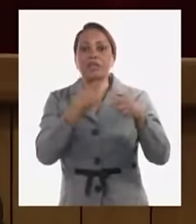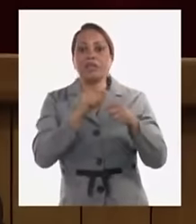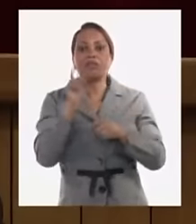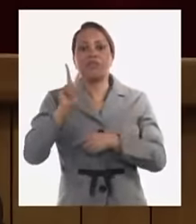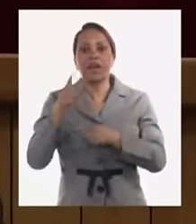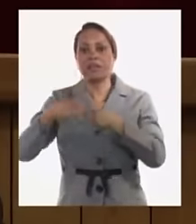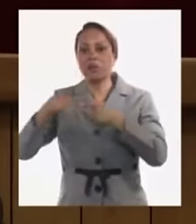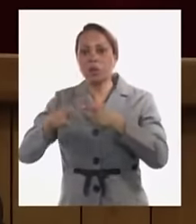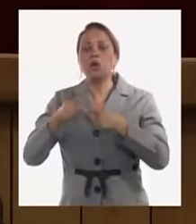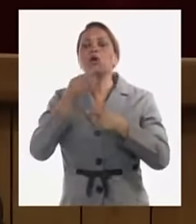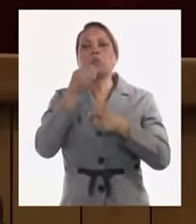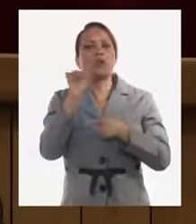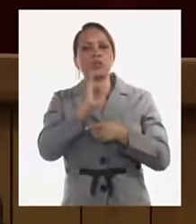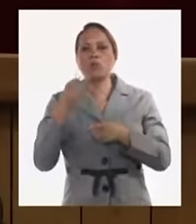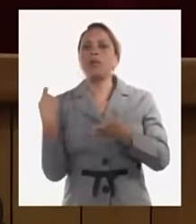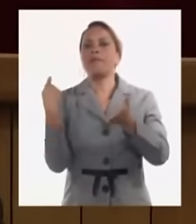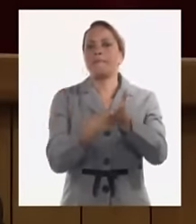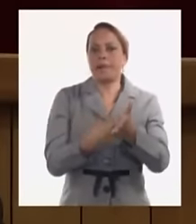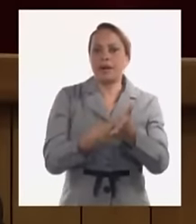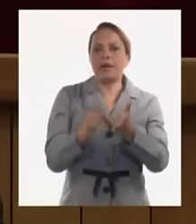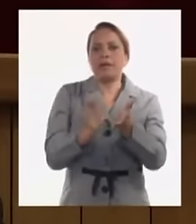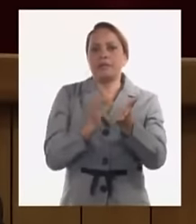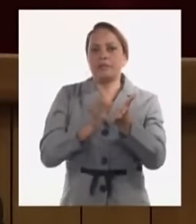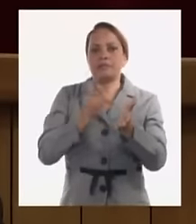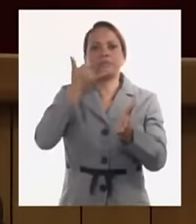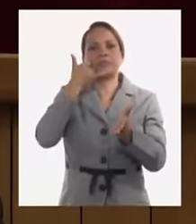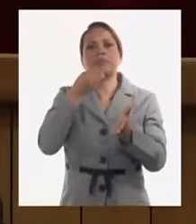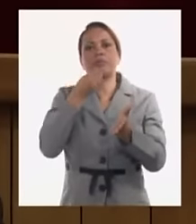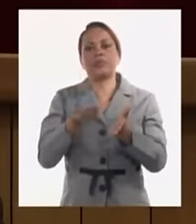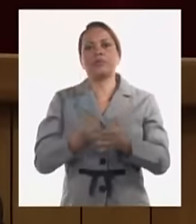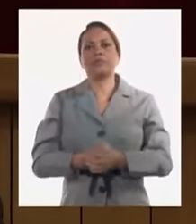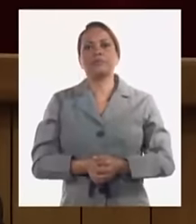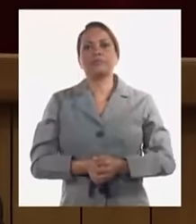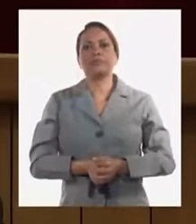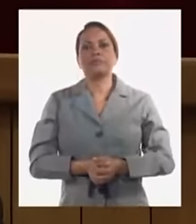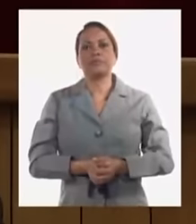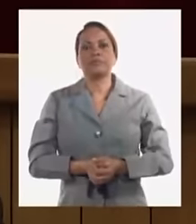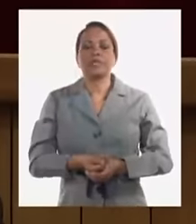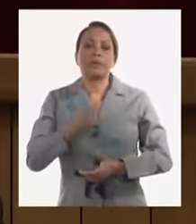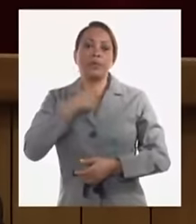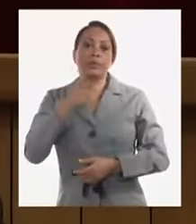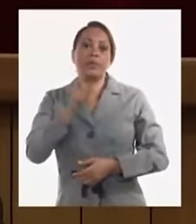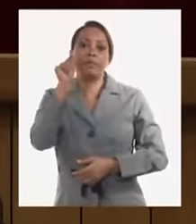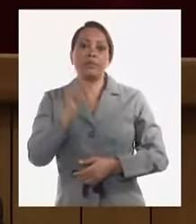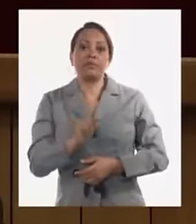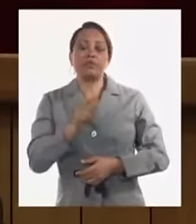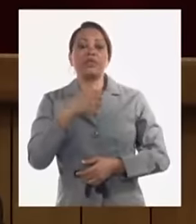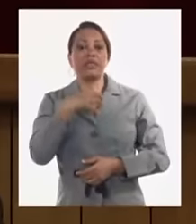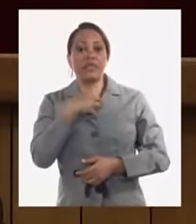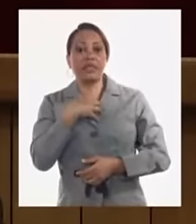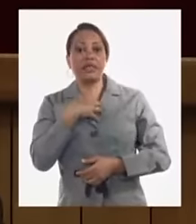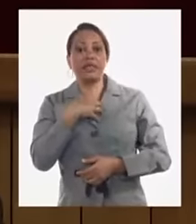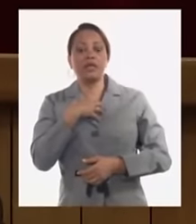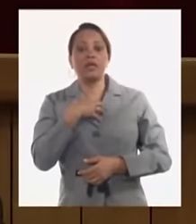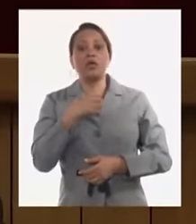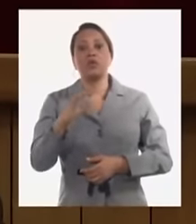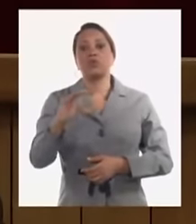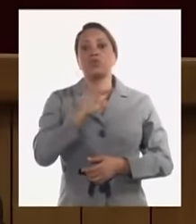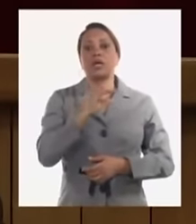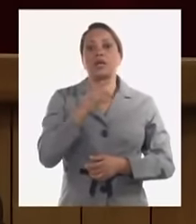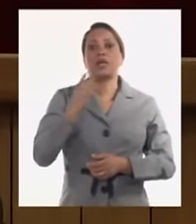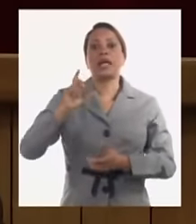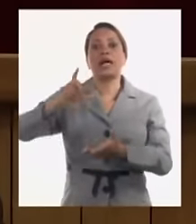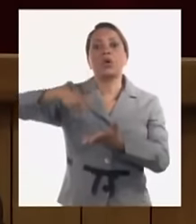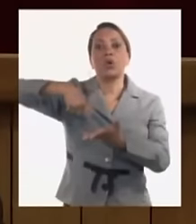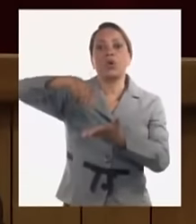no se eliminará de efectivo pero el que tenga un dinero un salario un dinero una tarjeta